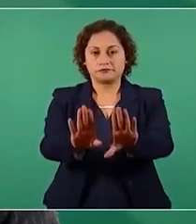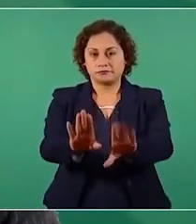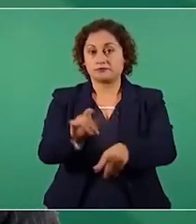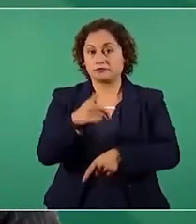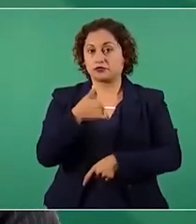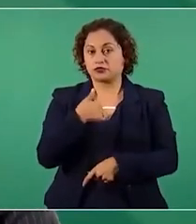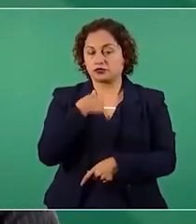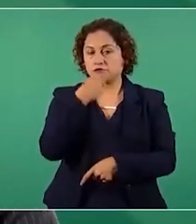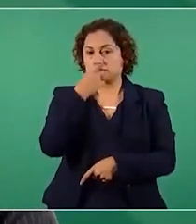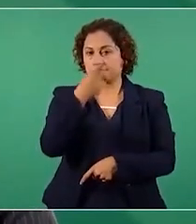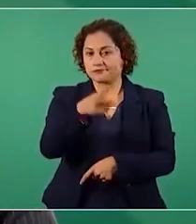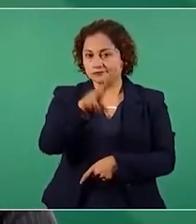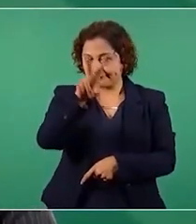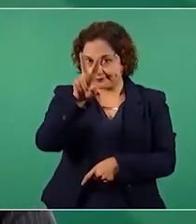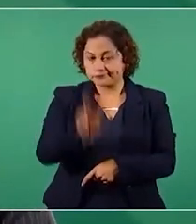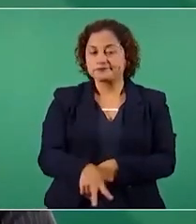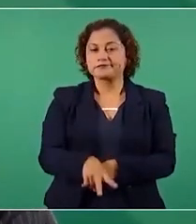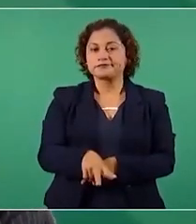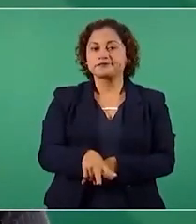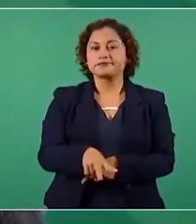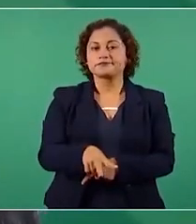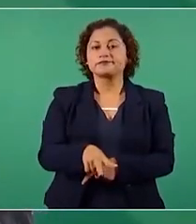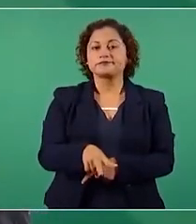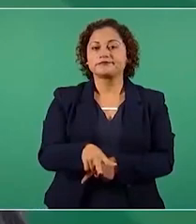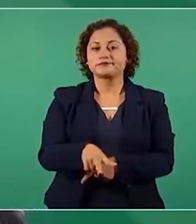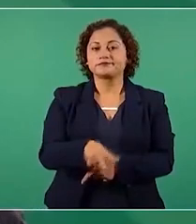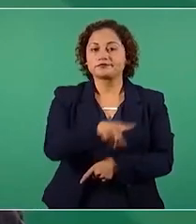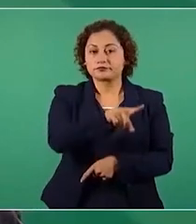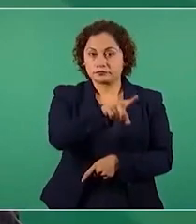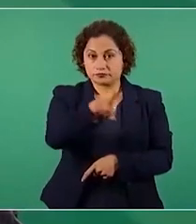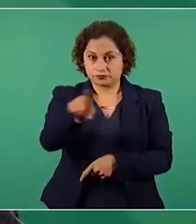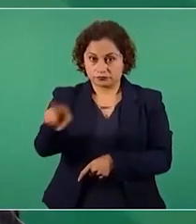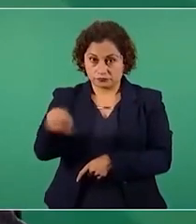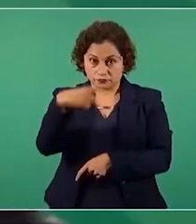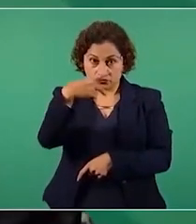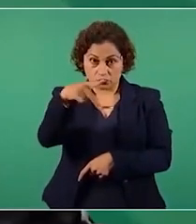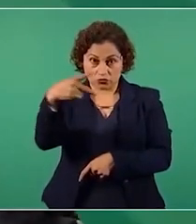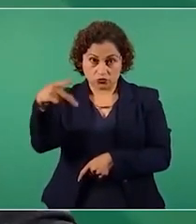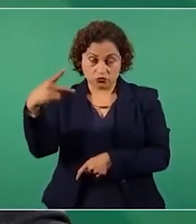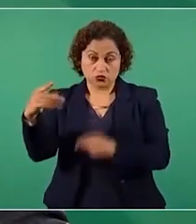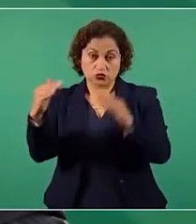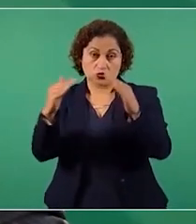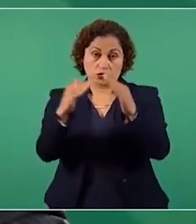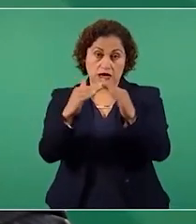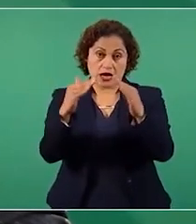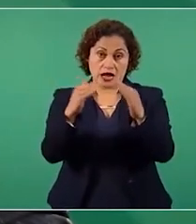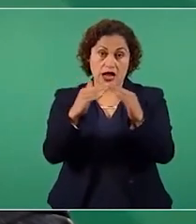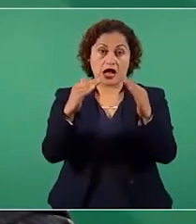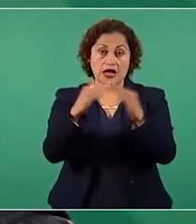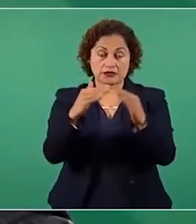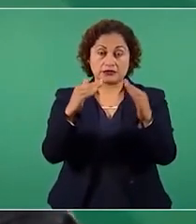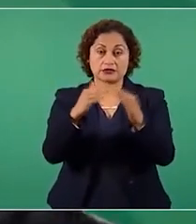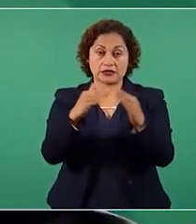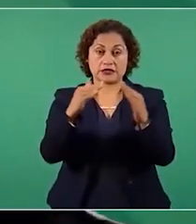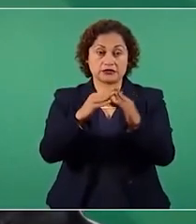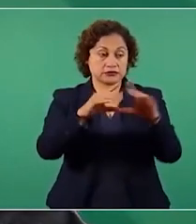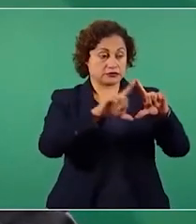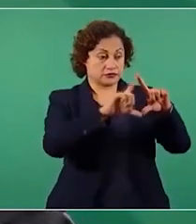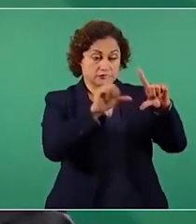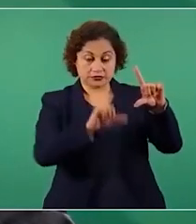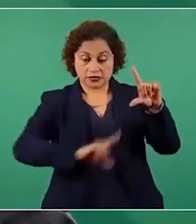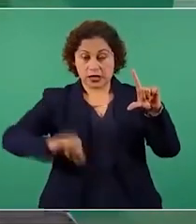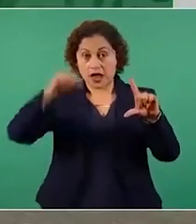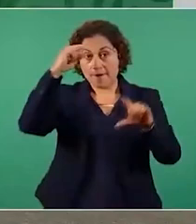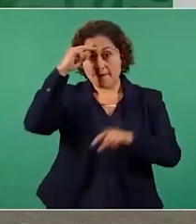que en sus casas la mayoría de los mexicanos va a poder